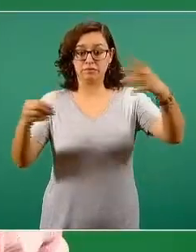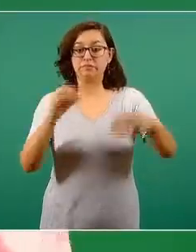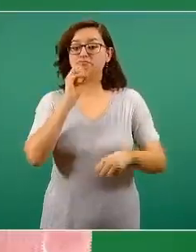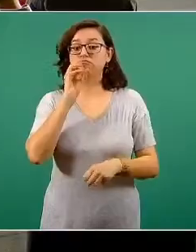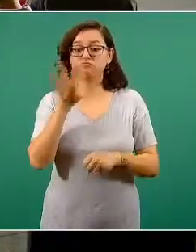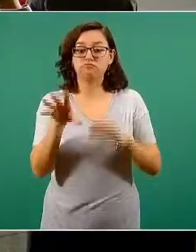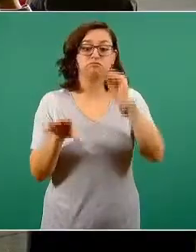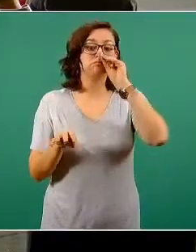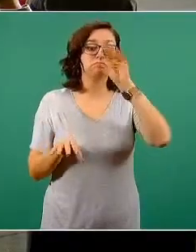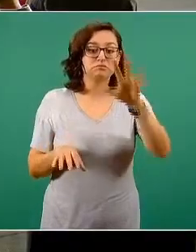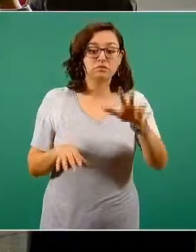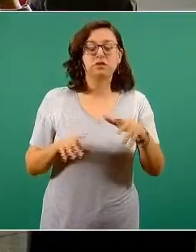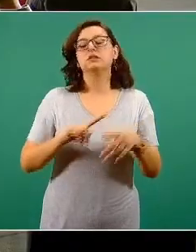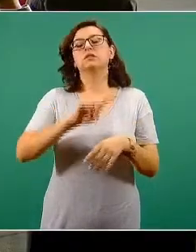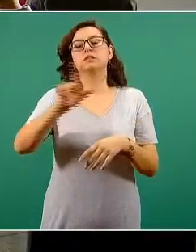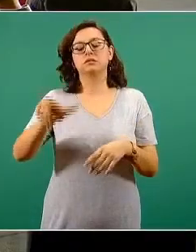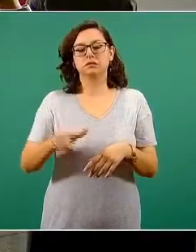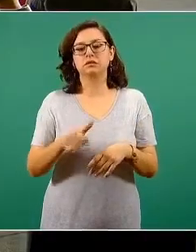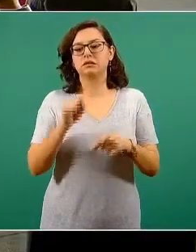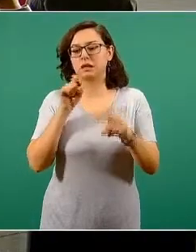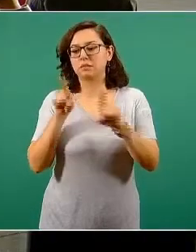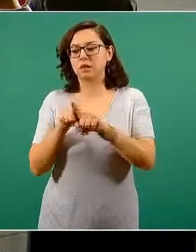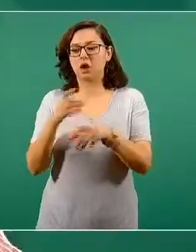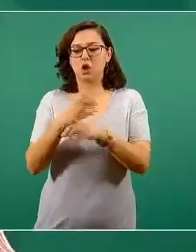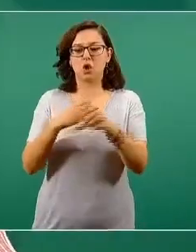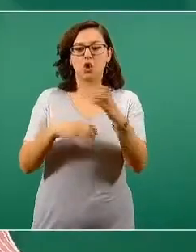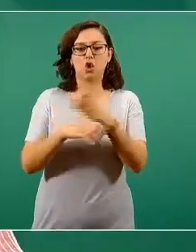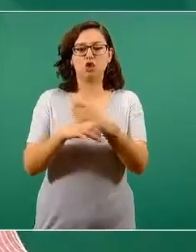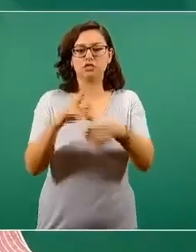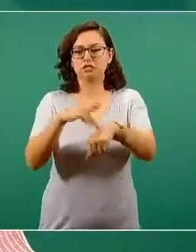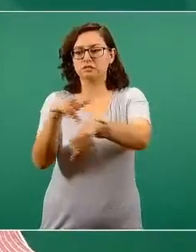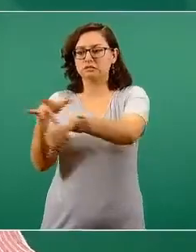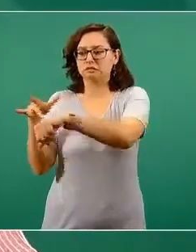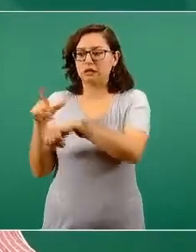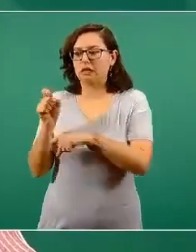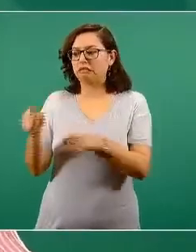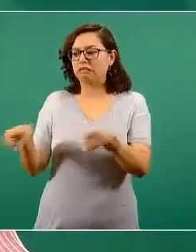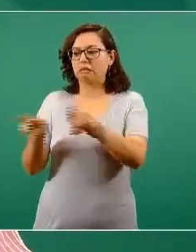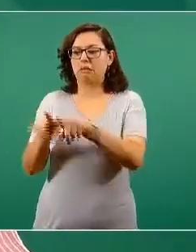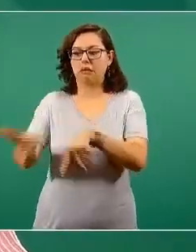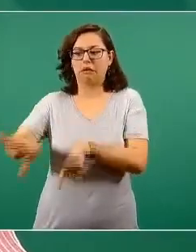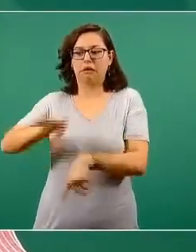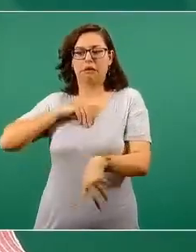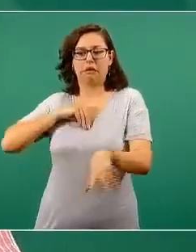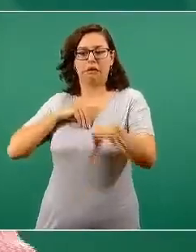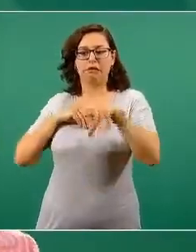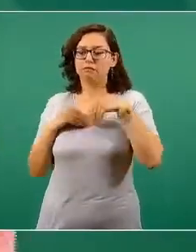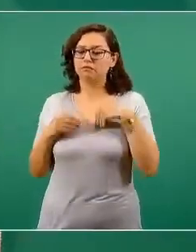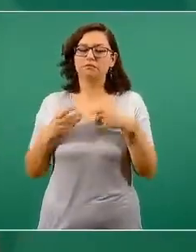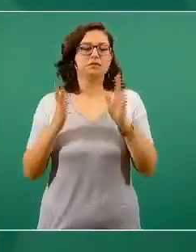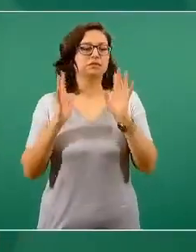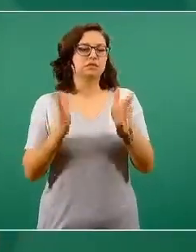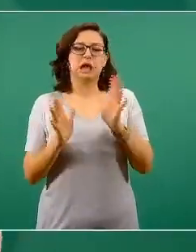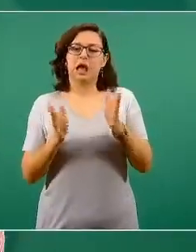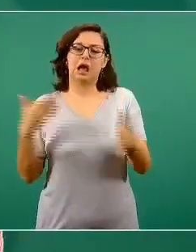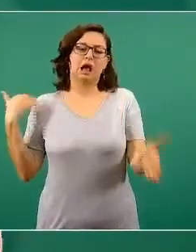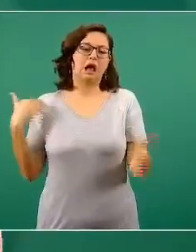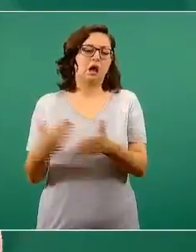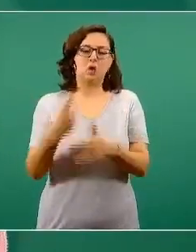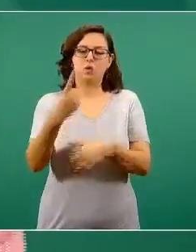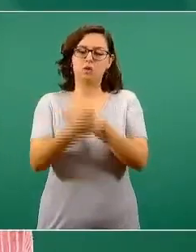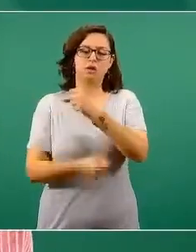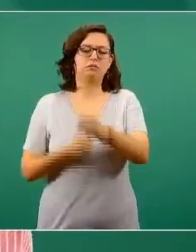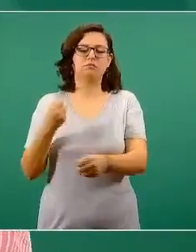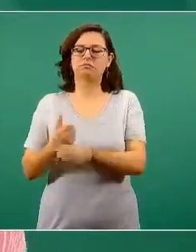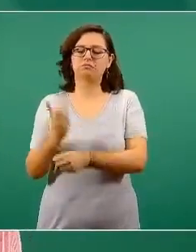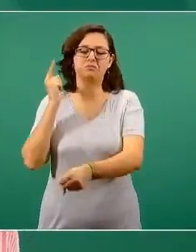inanimados. Ya se ha visto a lo largo de la epidemia que es mucho, mucho más importante la transmisión por vía respiratoria. Entonces, si las personas están